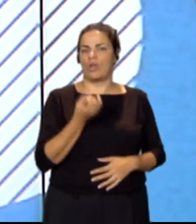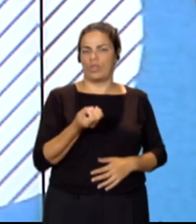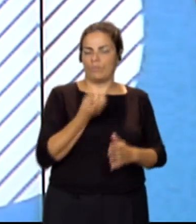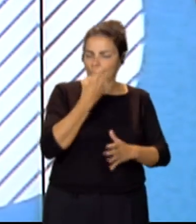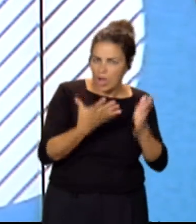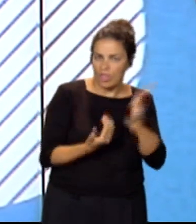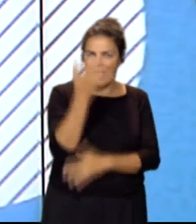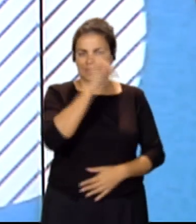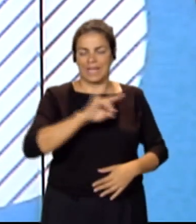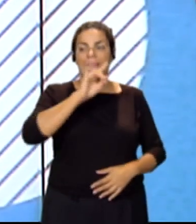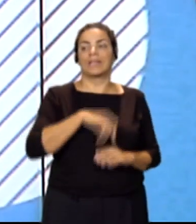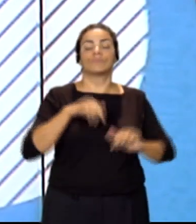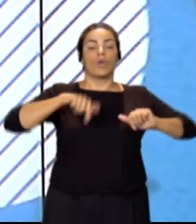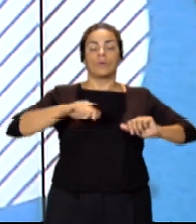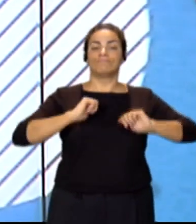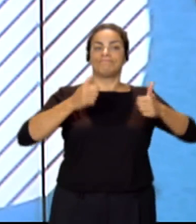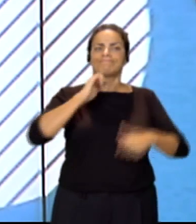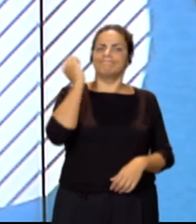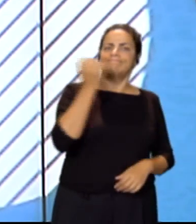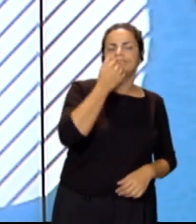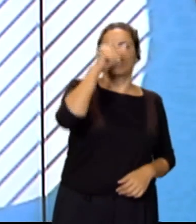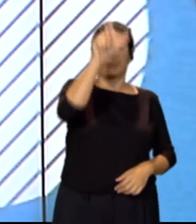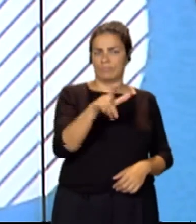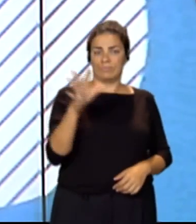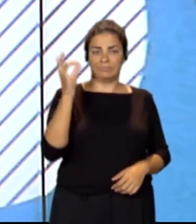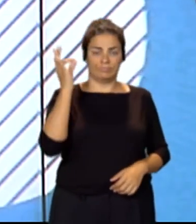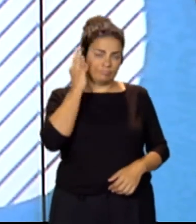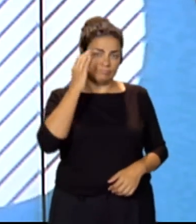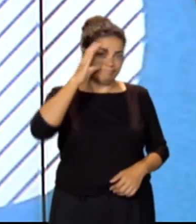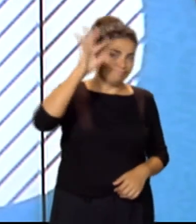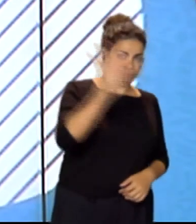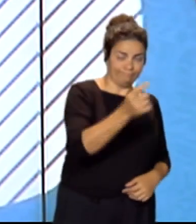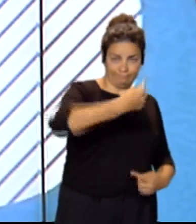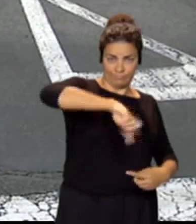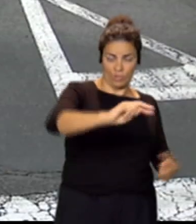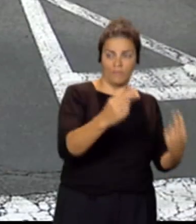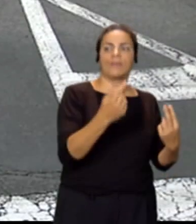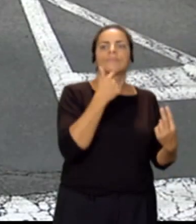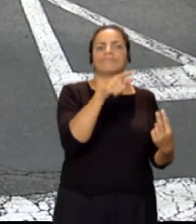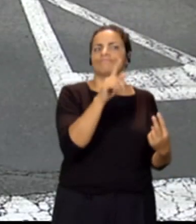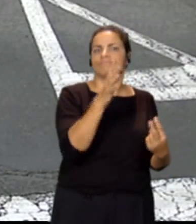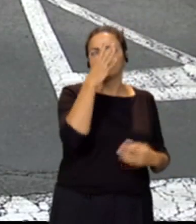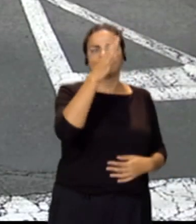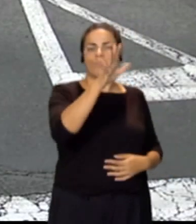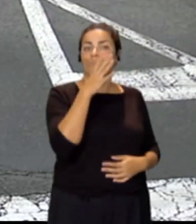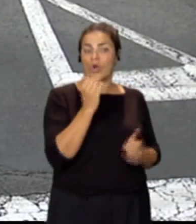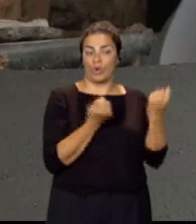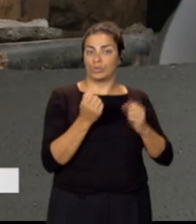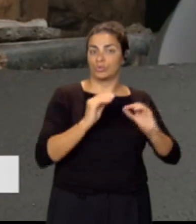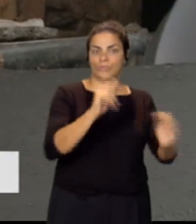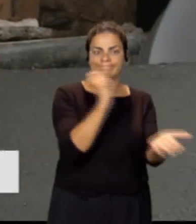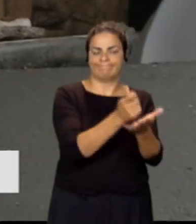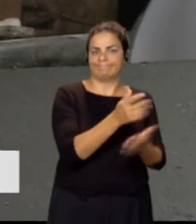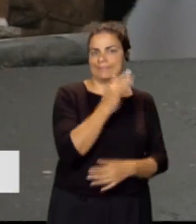una denuncia que nos hace llegar una telespectadora que quiere denunciar que no se le ha pagado su coche. Nos